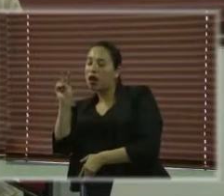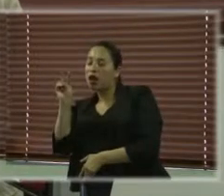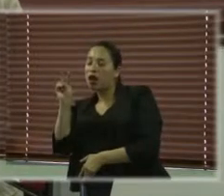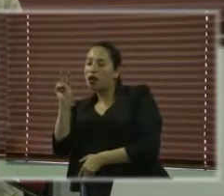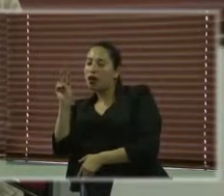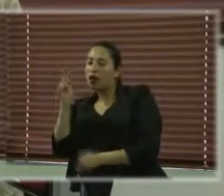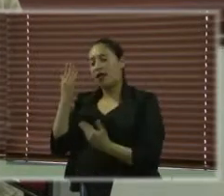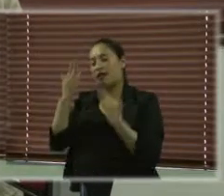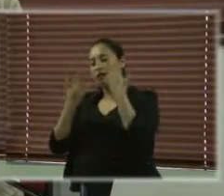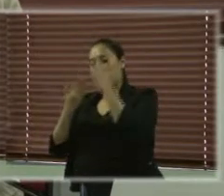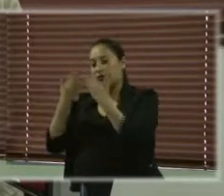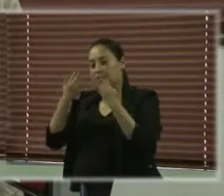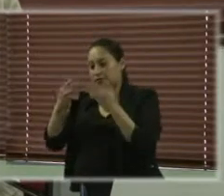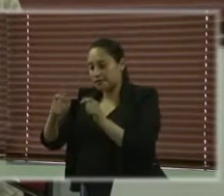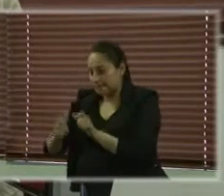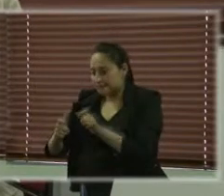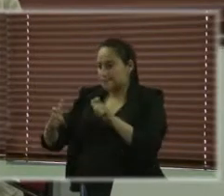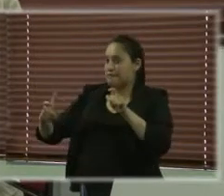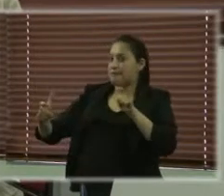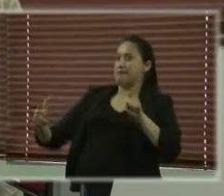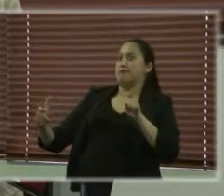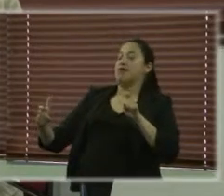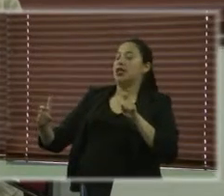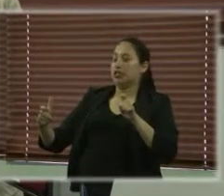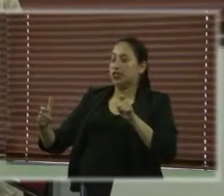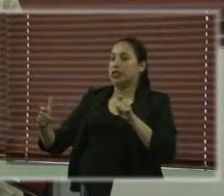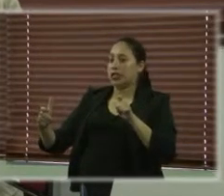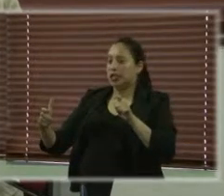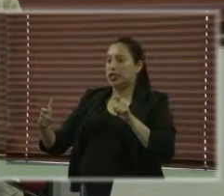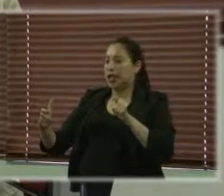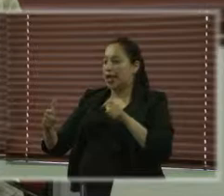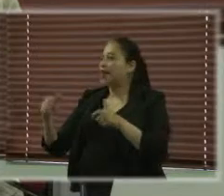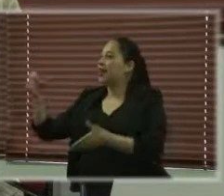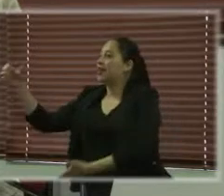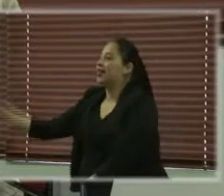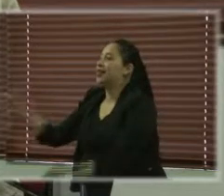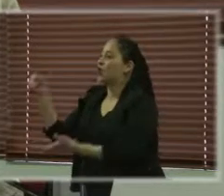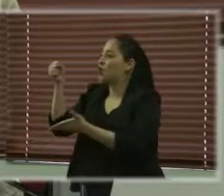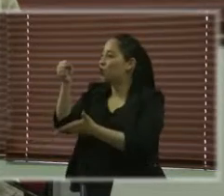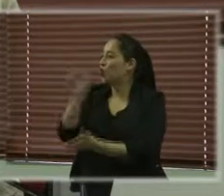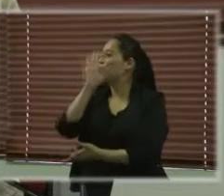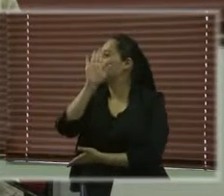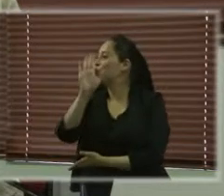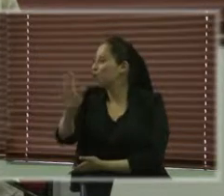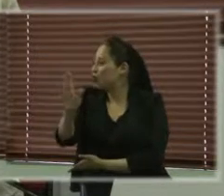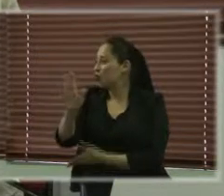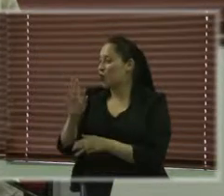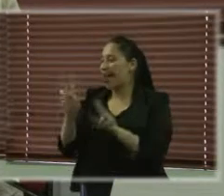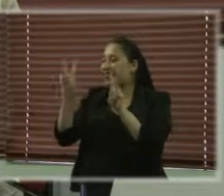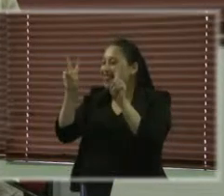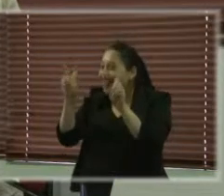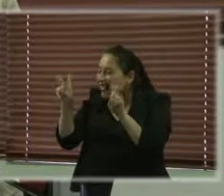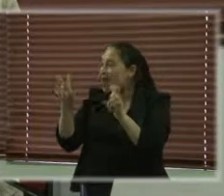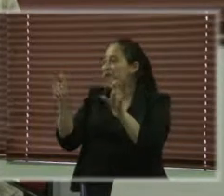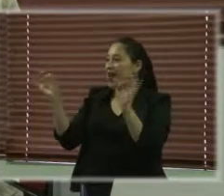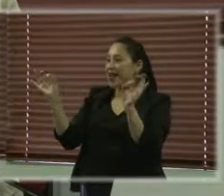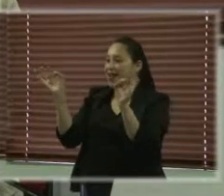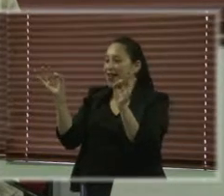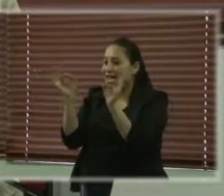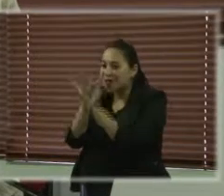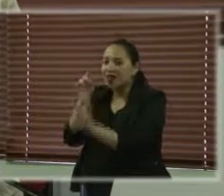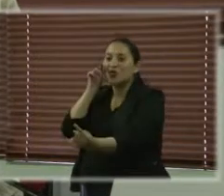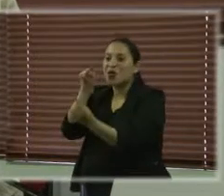todo esa visibilización se traduce en que se destinan más recursos a esa temática, pueden ser recursos